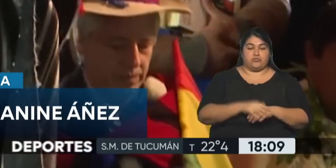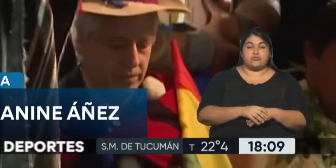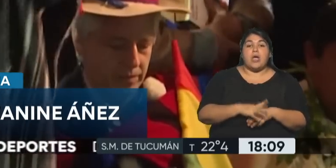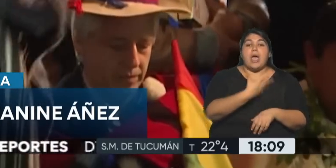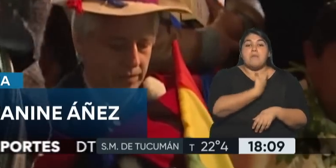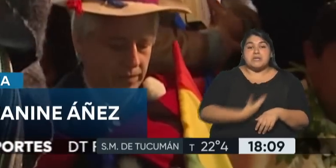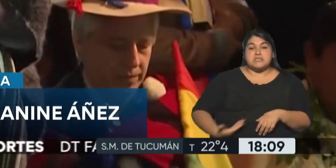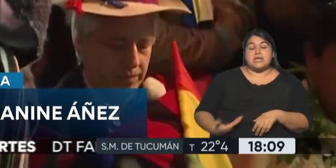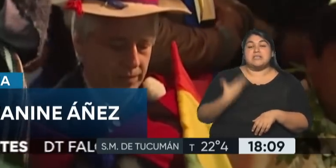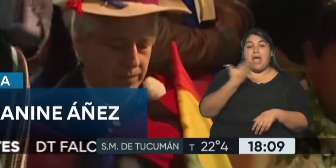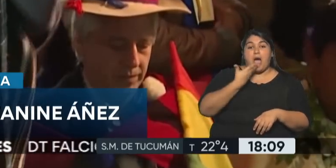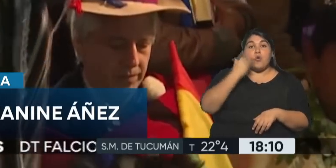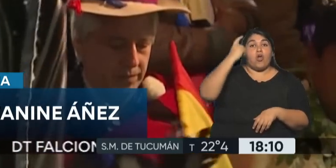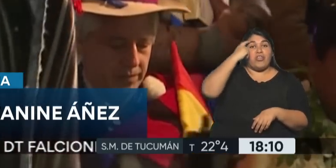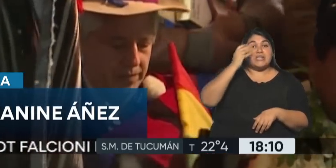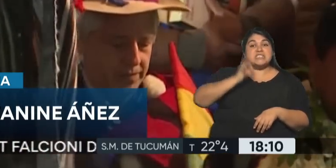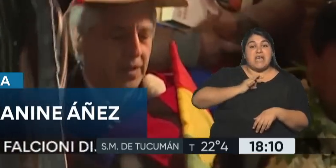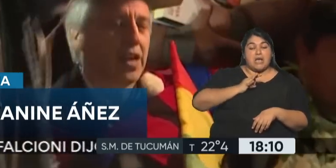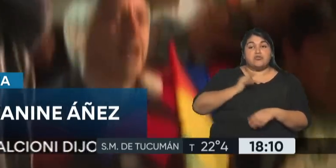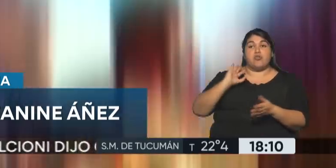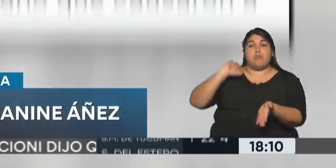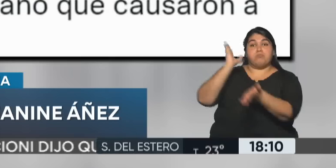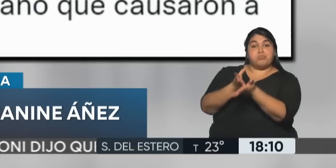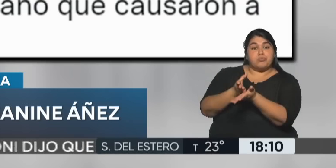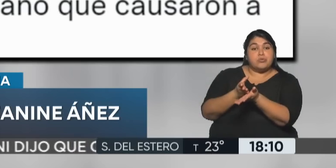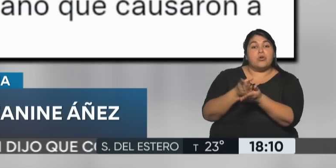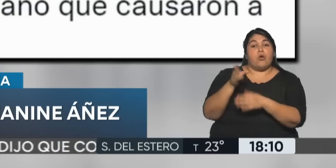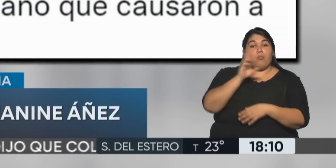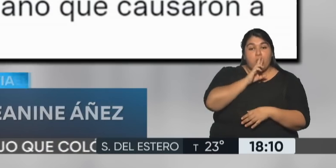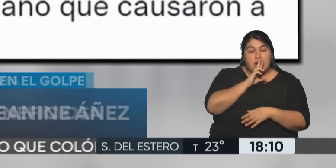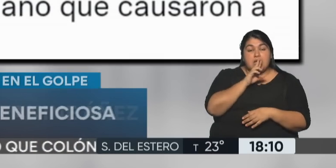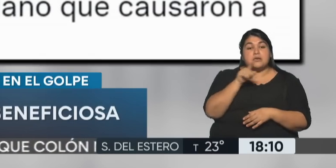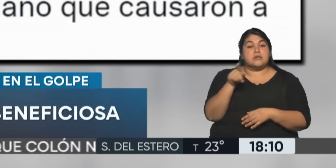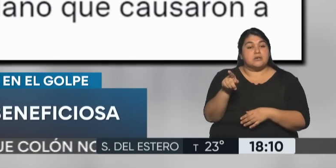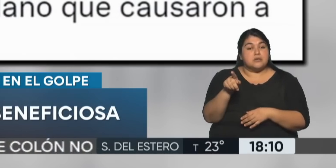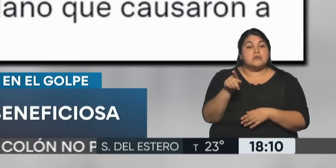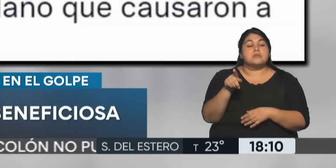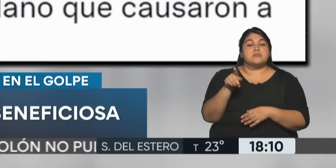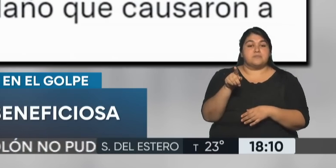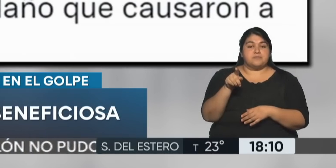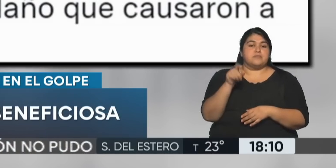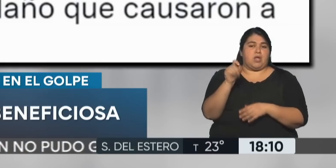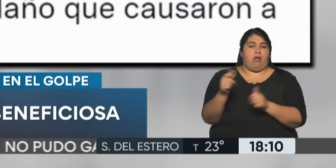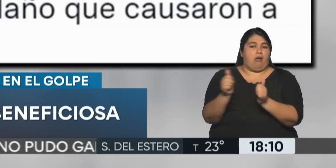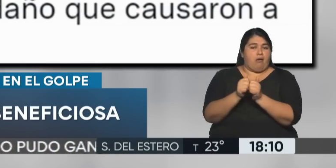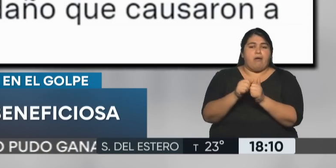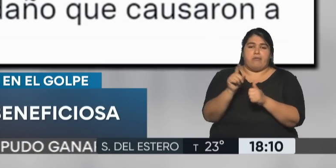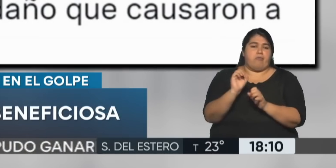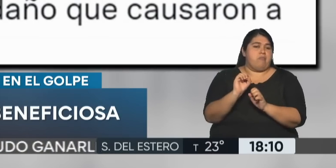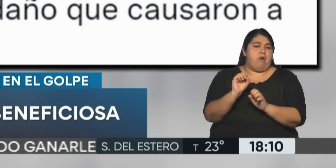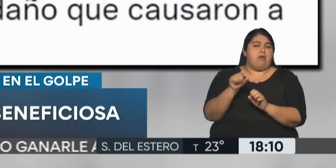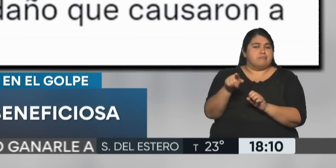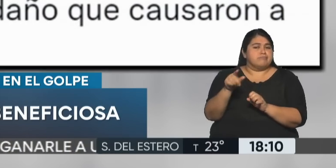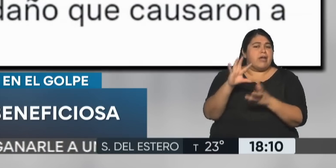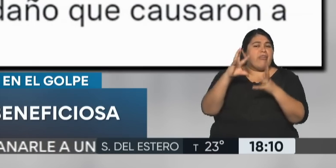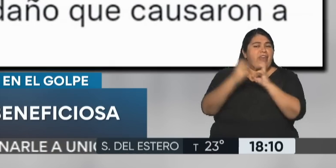Morales, consideró que los 10 años de cárcel a los que fue condenada la exmandataria de facto Janine Áñez y sus cómplices es benigna en relación con